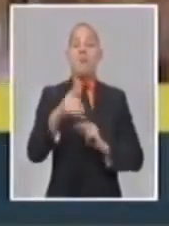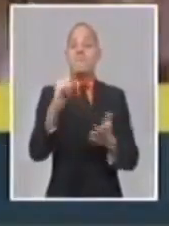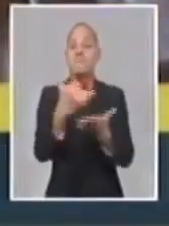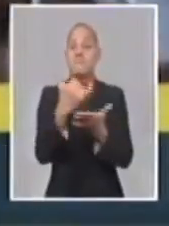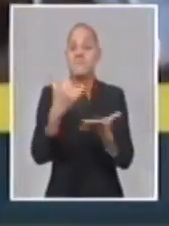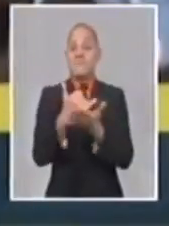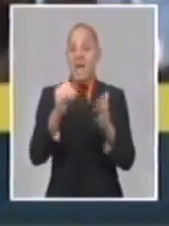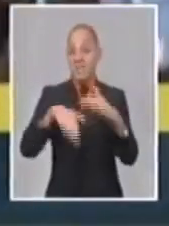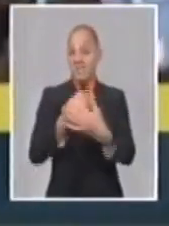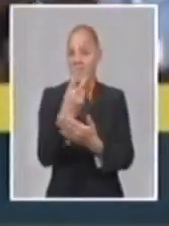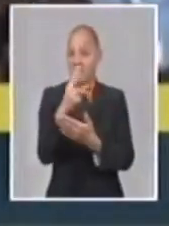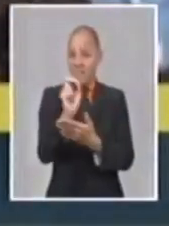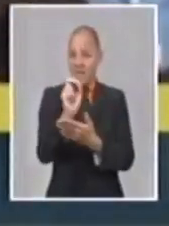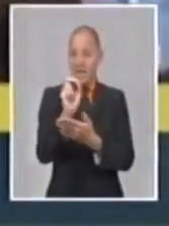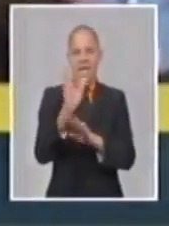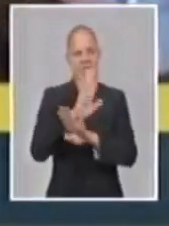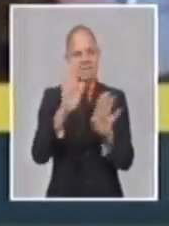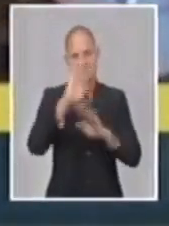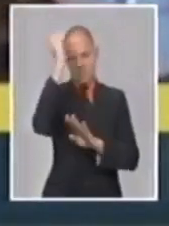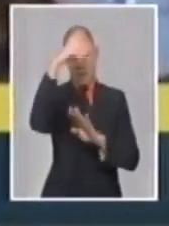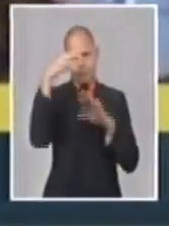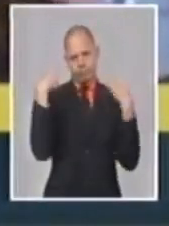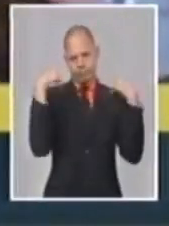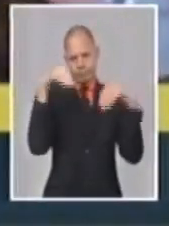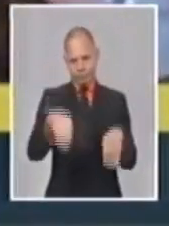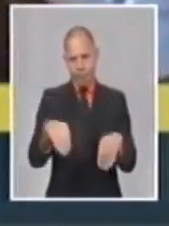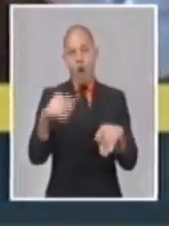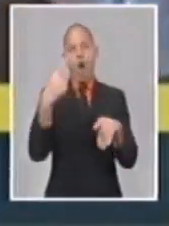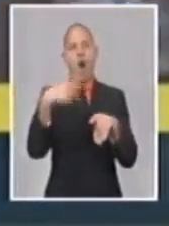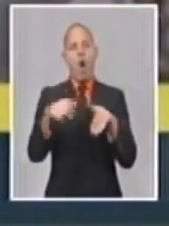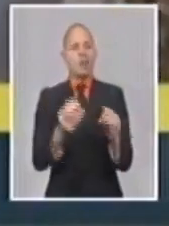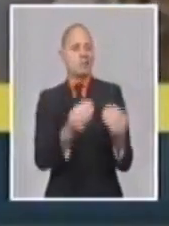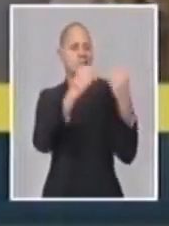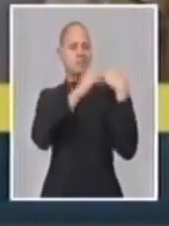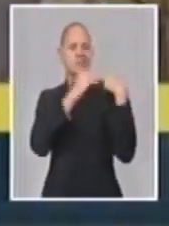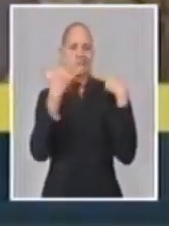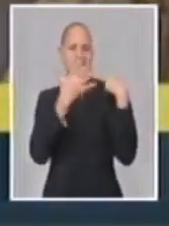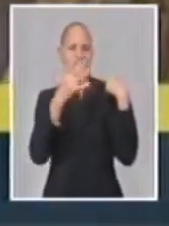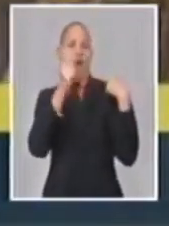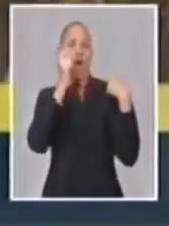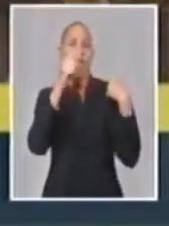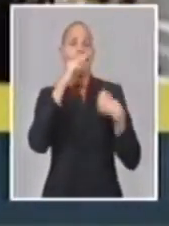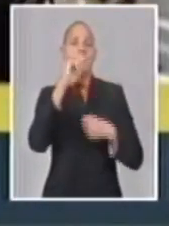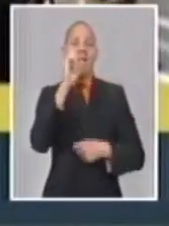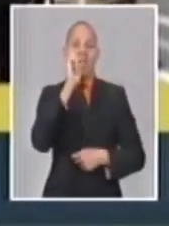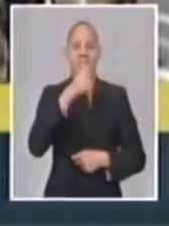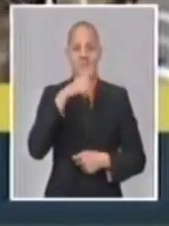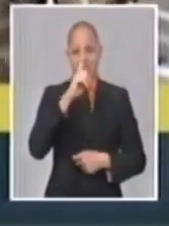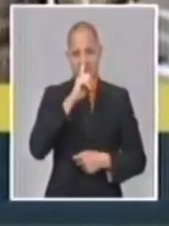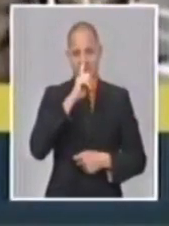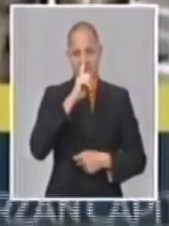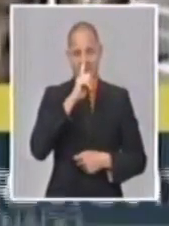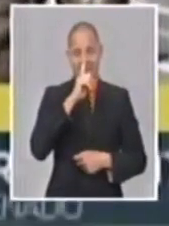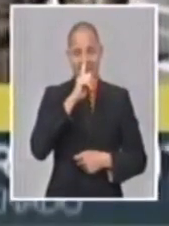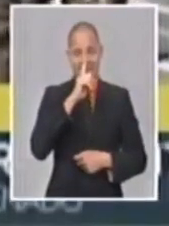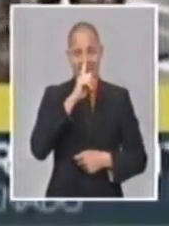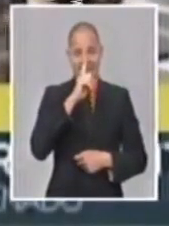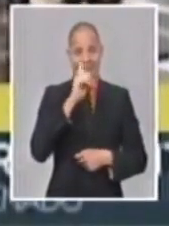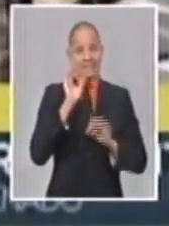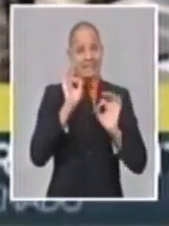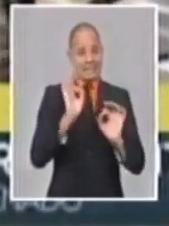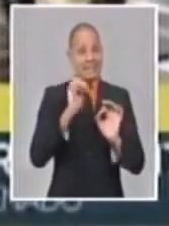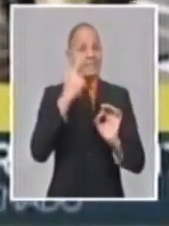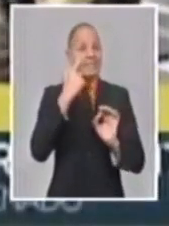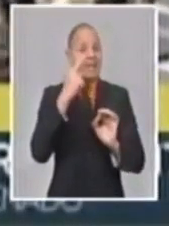próximo miércoles 20 de enero va a ser entonces la ceremonia de asunción del mando de Joe Biden. Estamos hablando de que